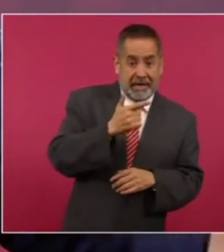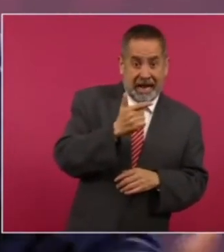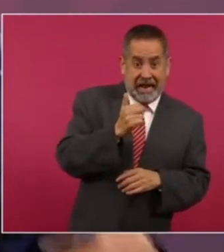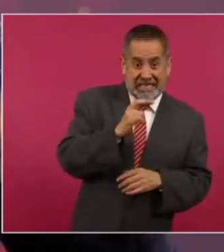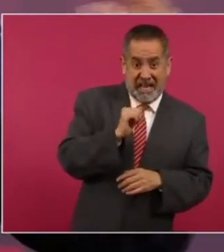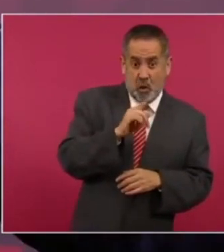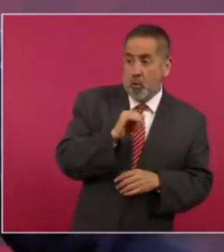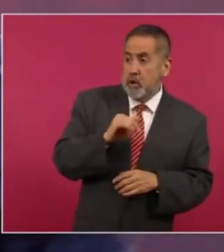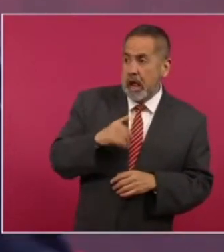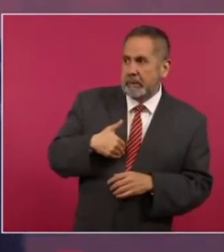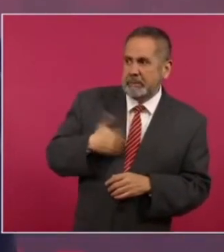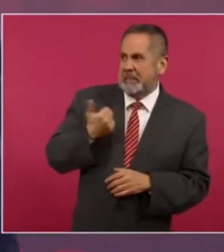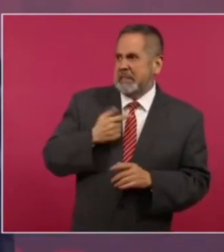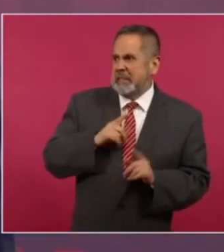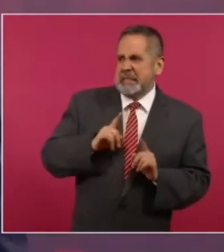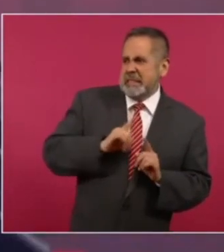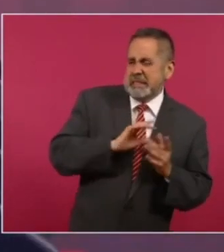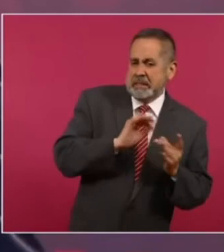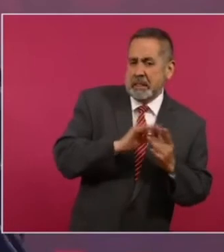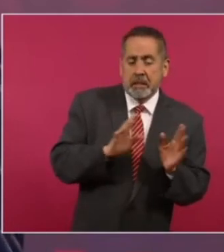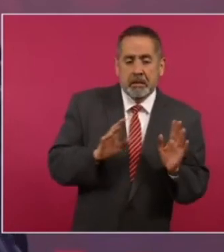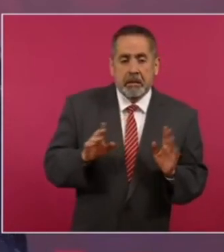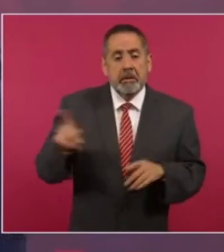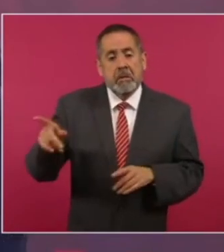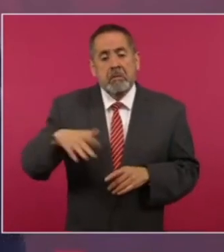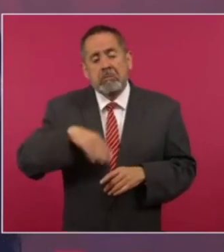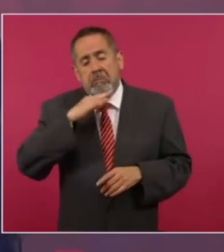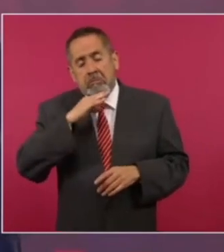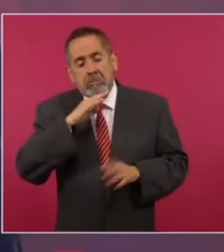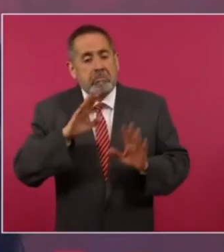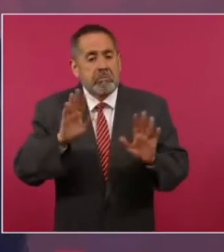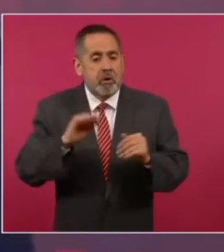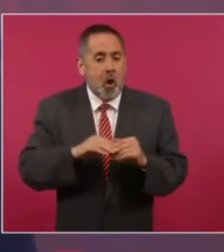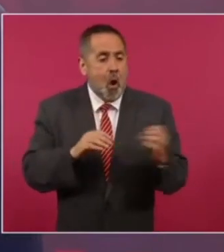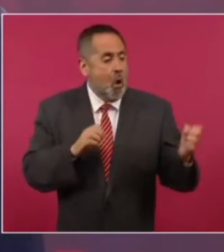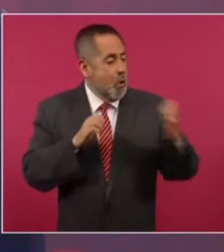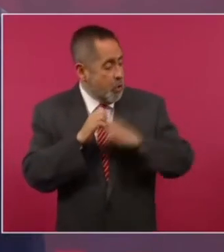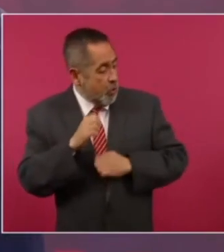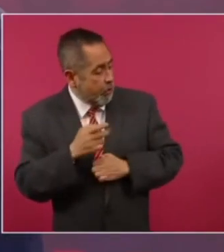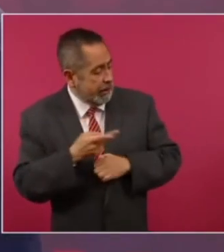se dejó engañar o lo engañaron